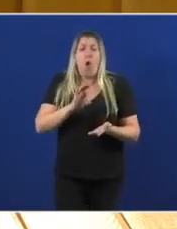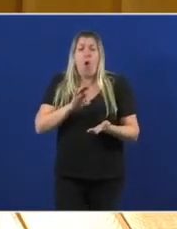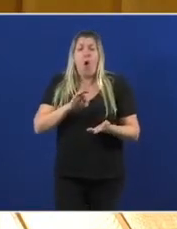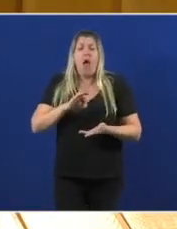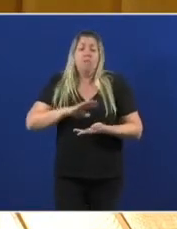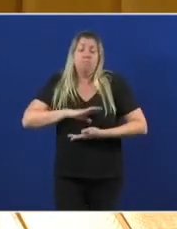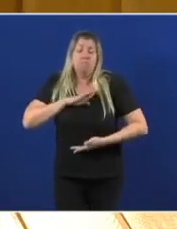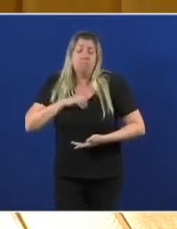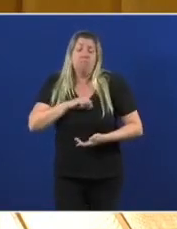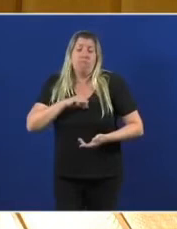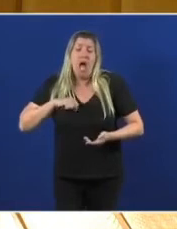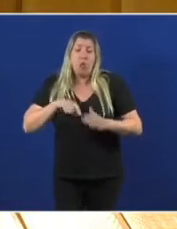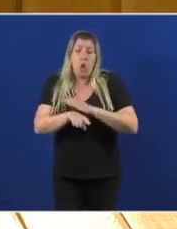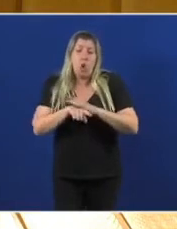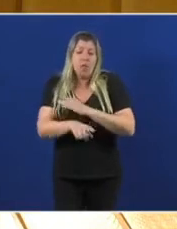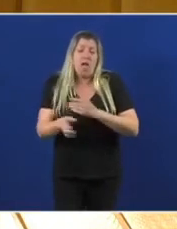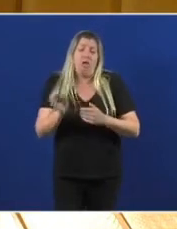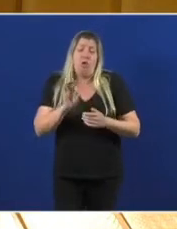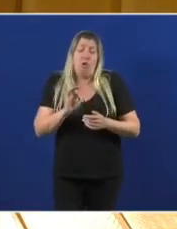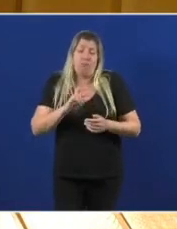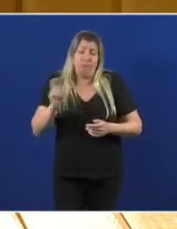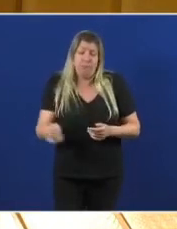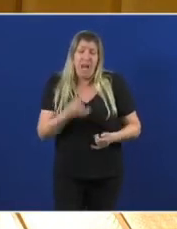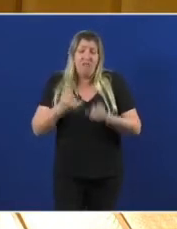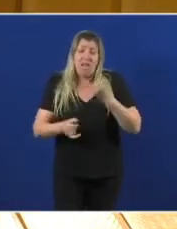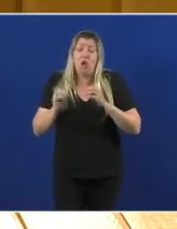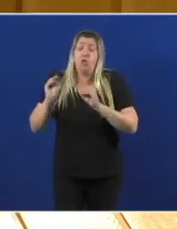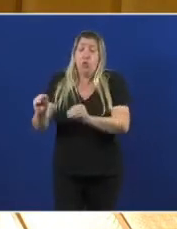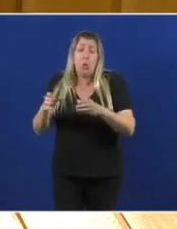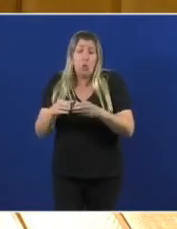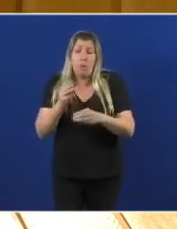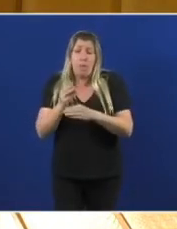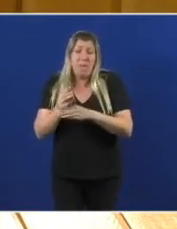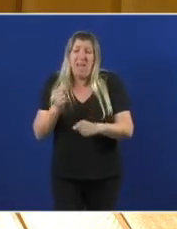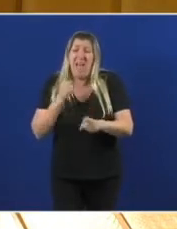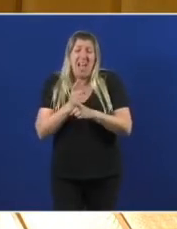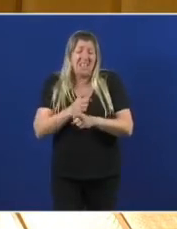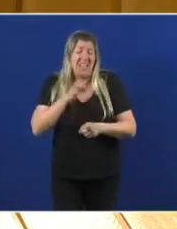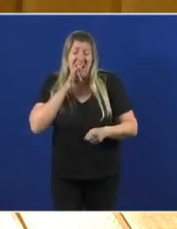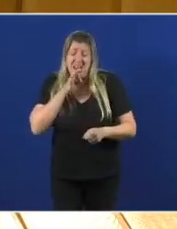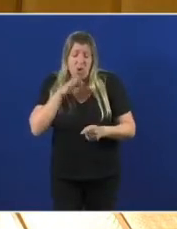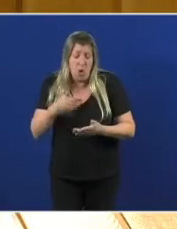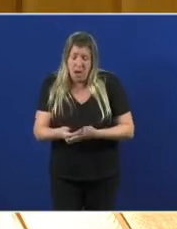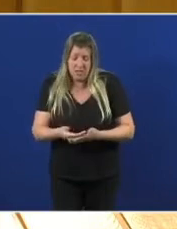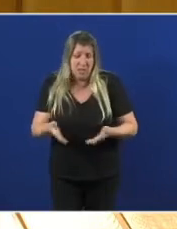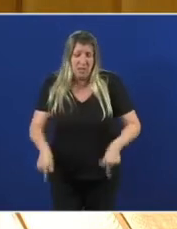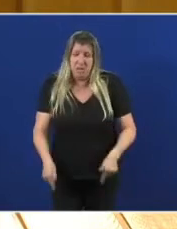para a Galiza o PP máis ultra máis centralista e máis anti-galego que vosté de abraza